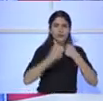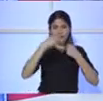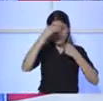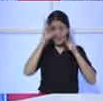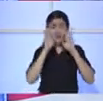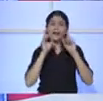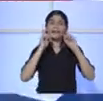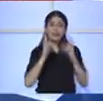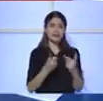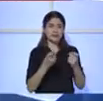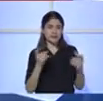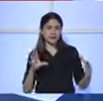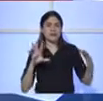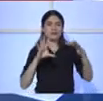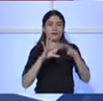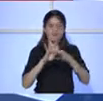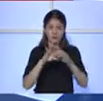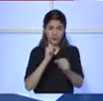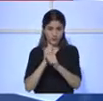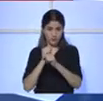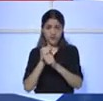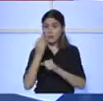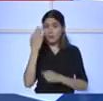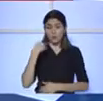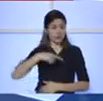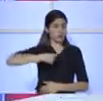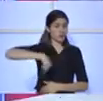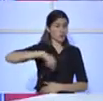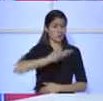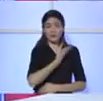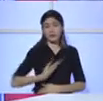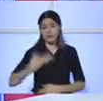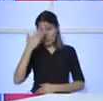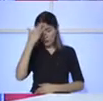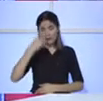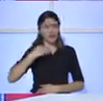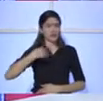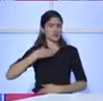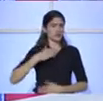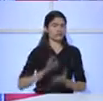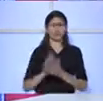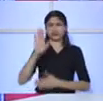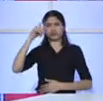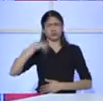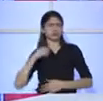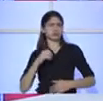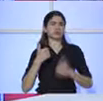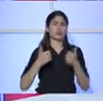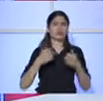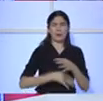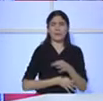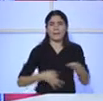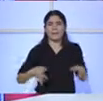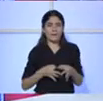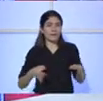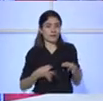equivoca, en algunos casos el Estado se equivoca y en esos casos el Estado debe reconocer su equivocación. Requisicar. Totalmente. Entonces, cuando